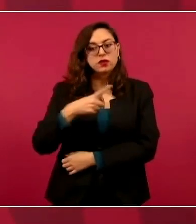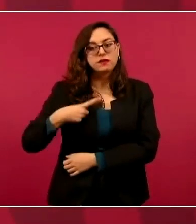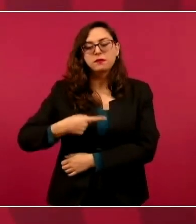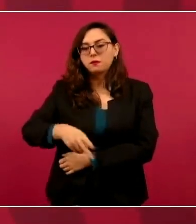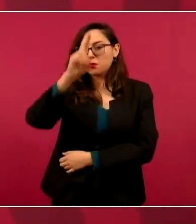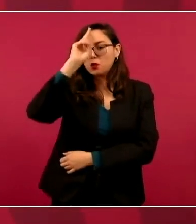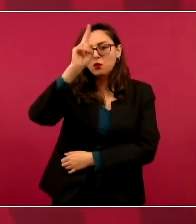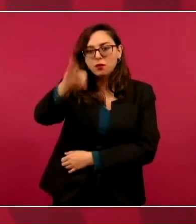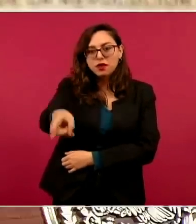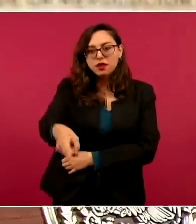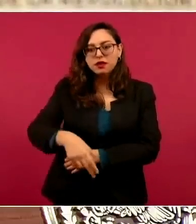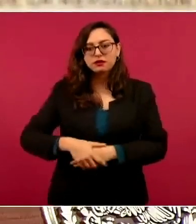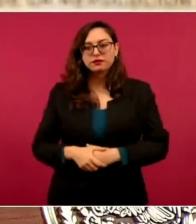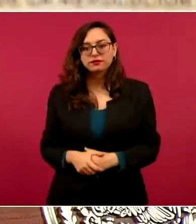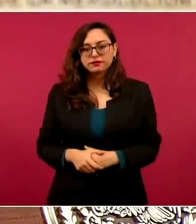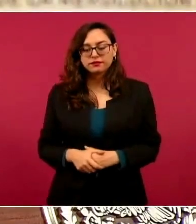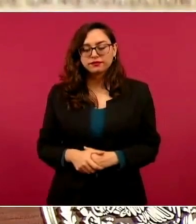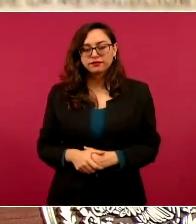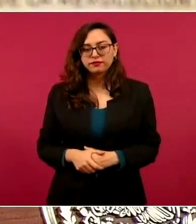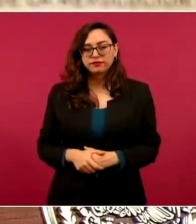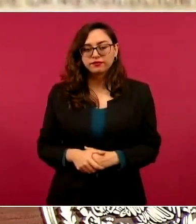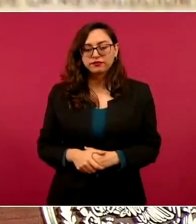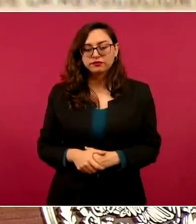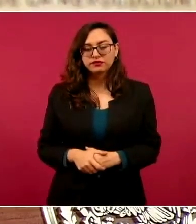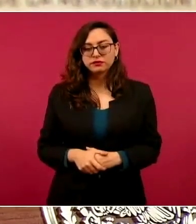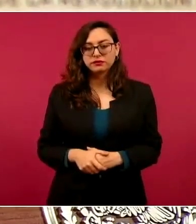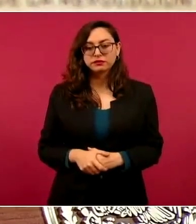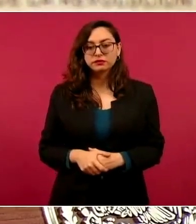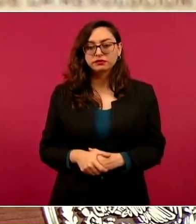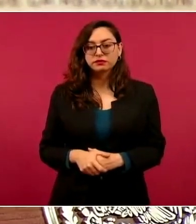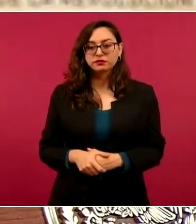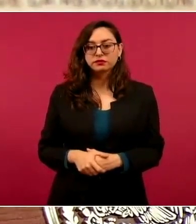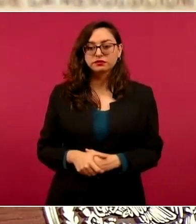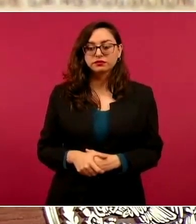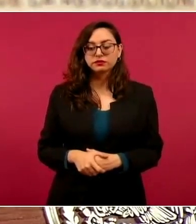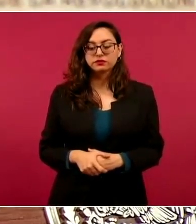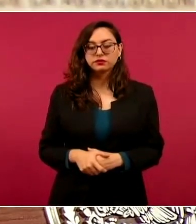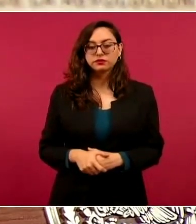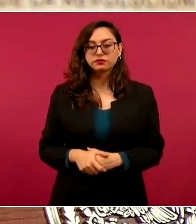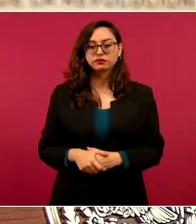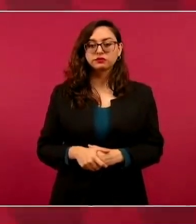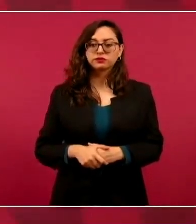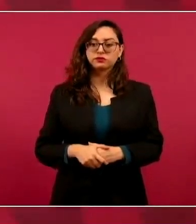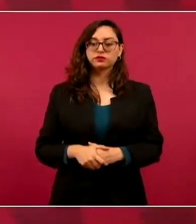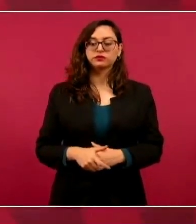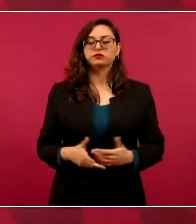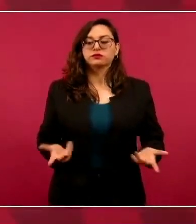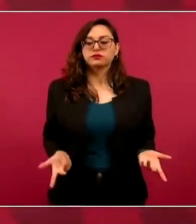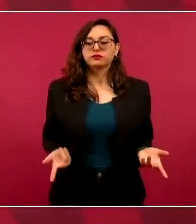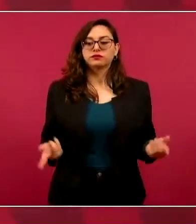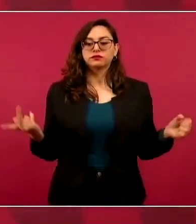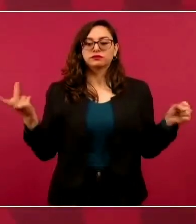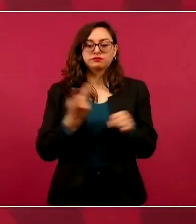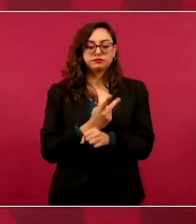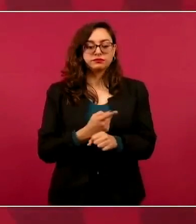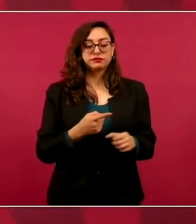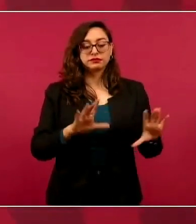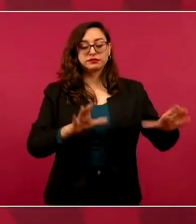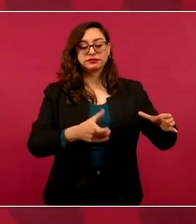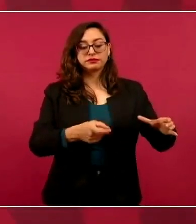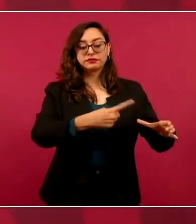Porque ¿qué tiene esta oligarquía y este bloque